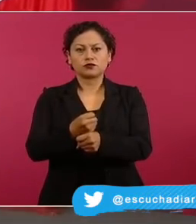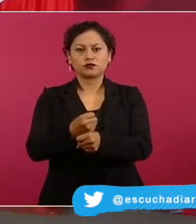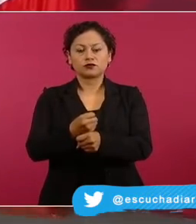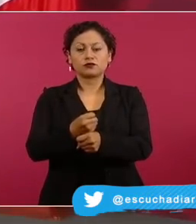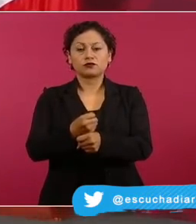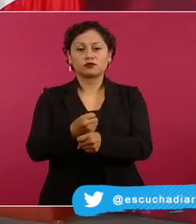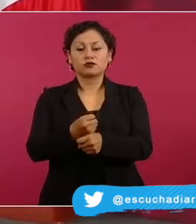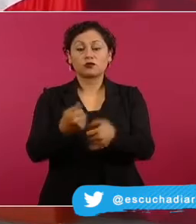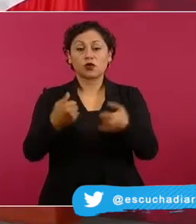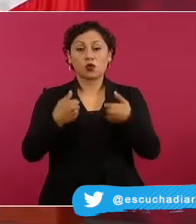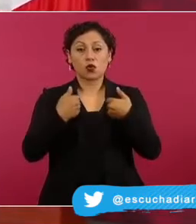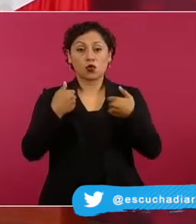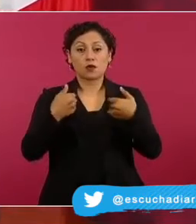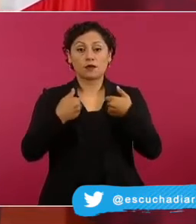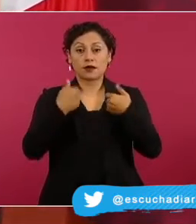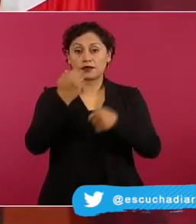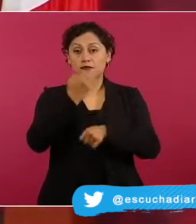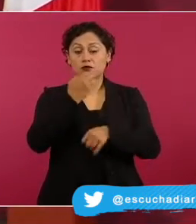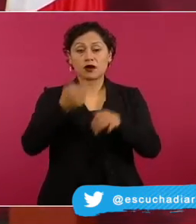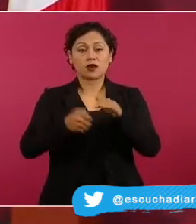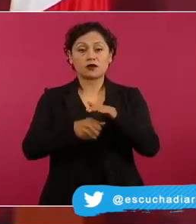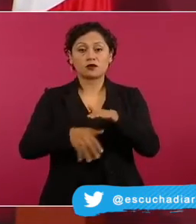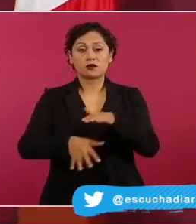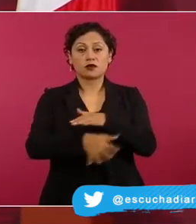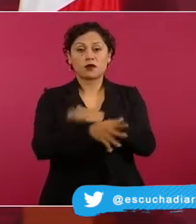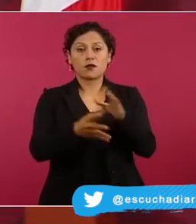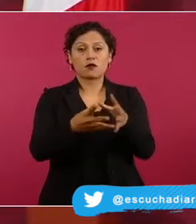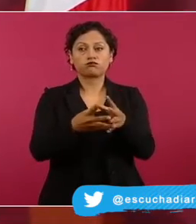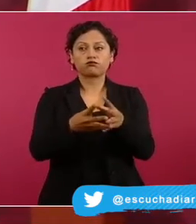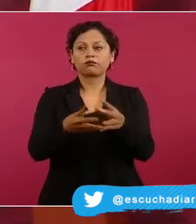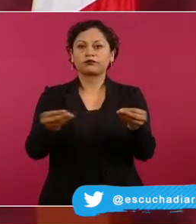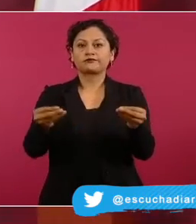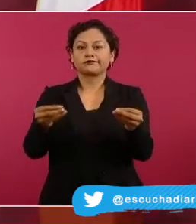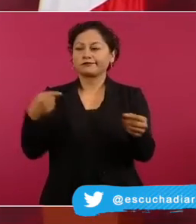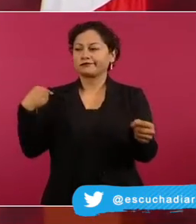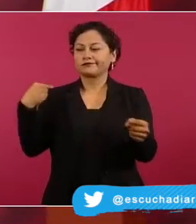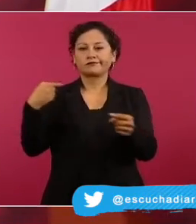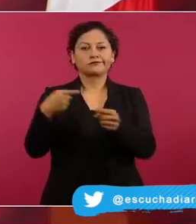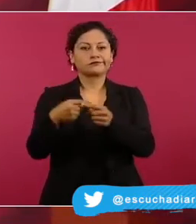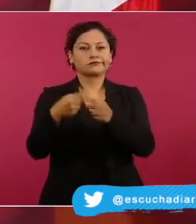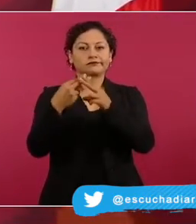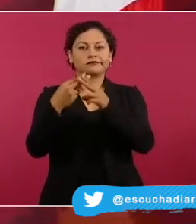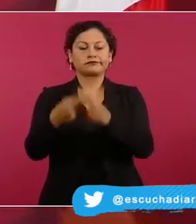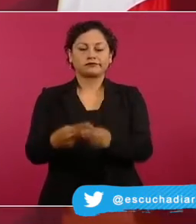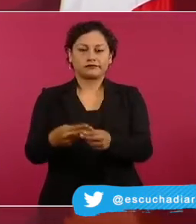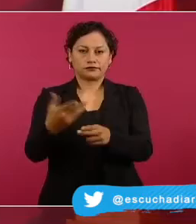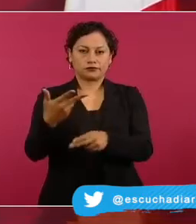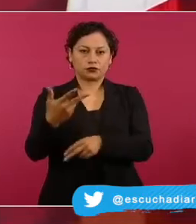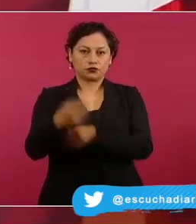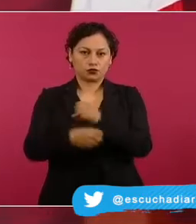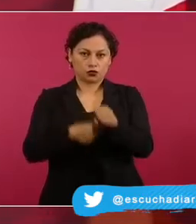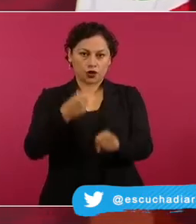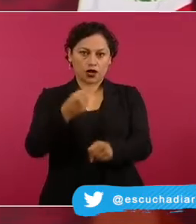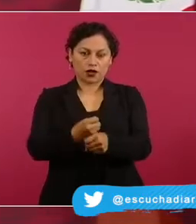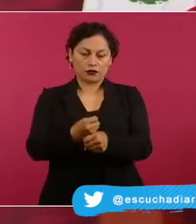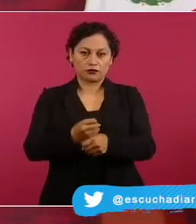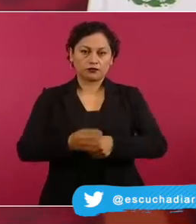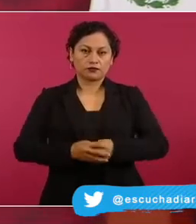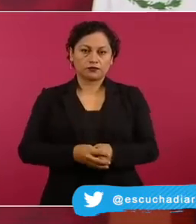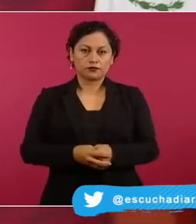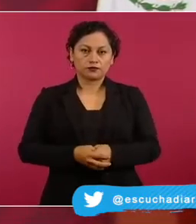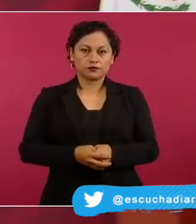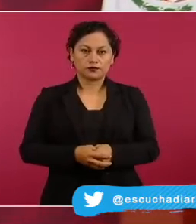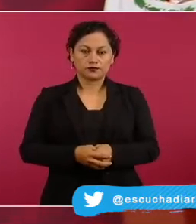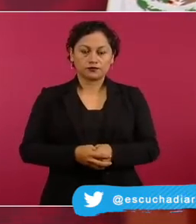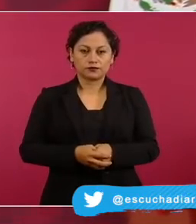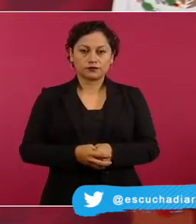el presidente anuncia que el próximo lunes 3 de octubre se presentará el plan antiinflacionario